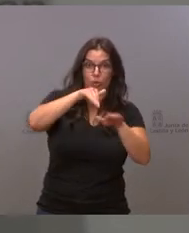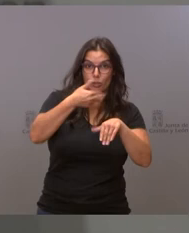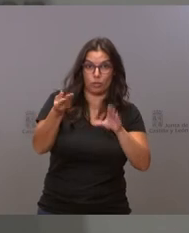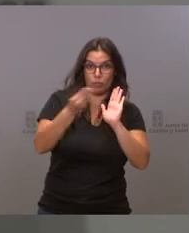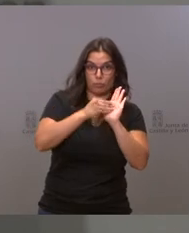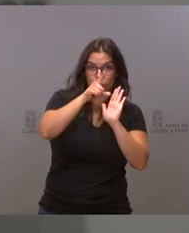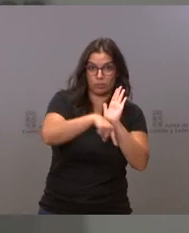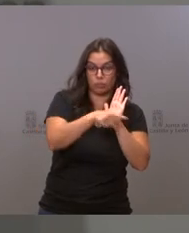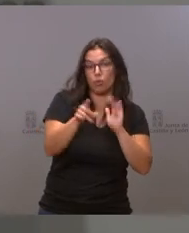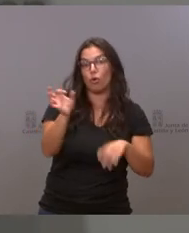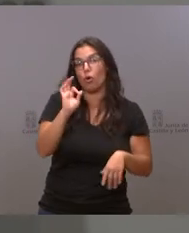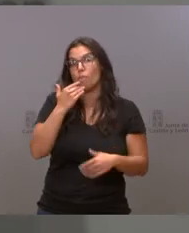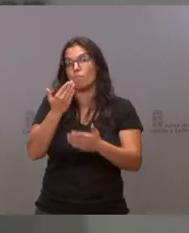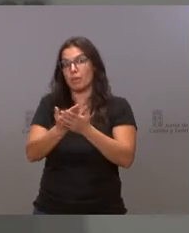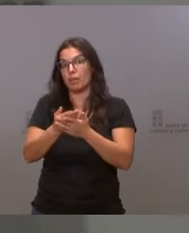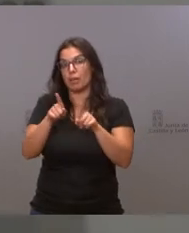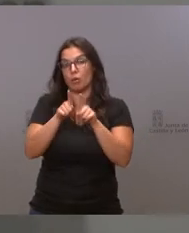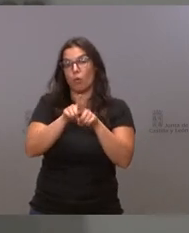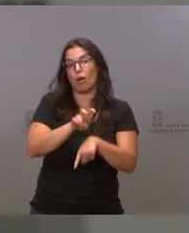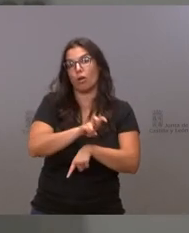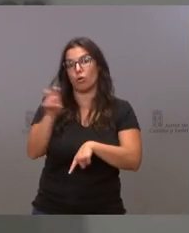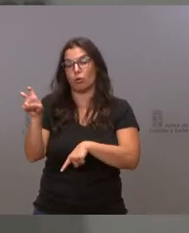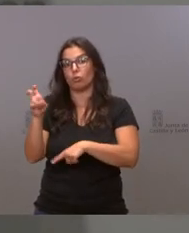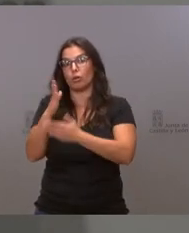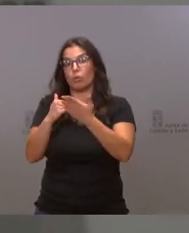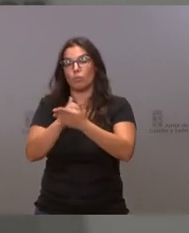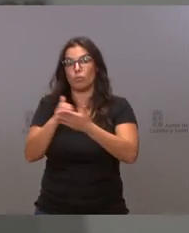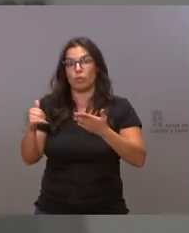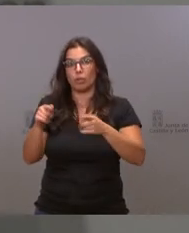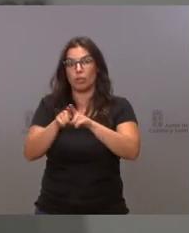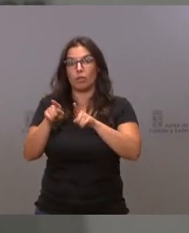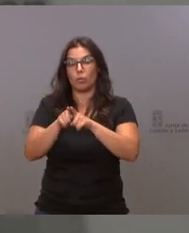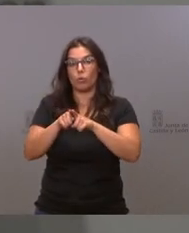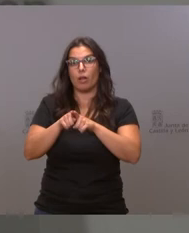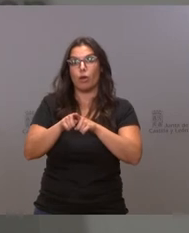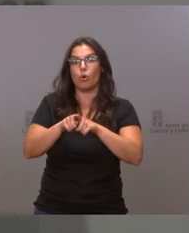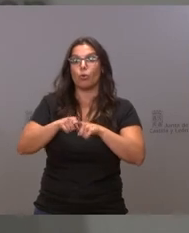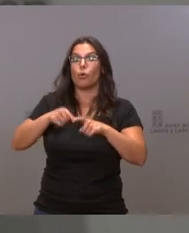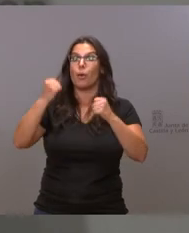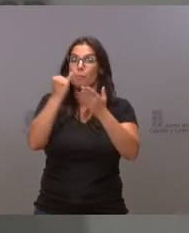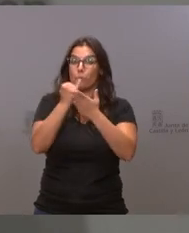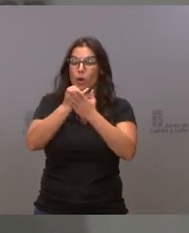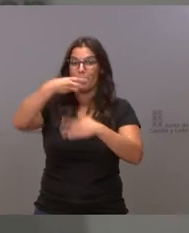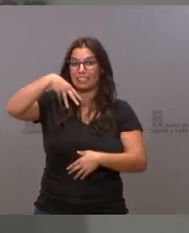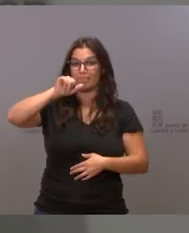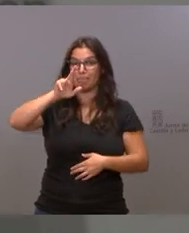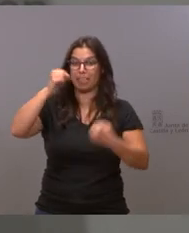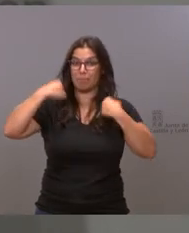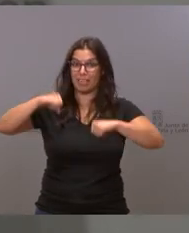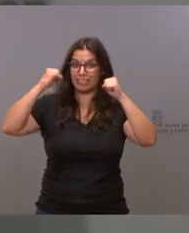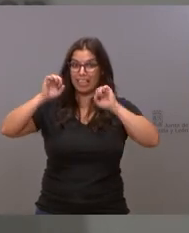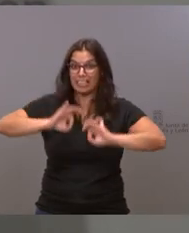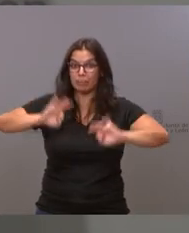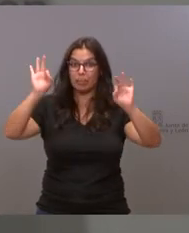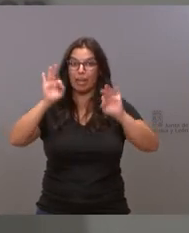de solicitar junto con otras comunidades autónomas la realización de un MIR extraordinario para cubrir aquellas plazas que no vayan en